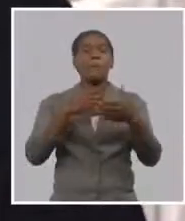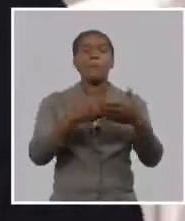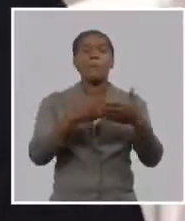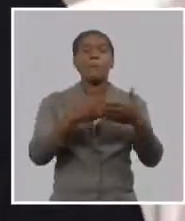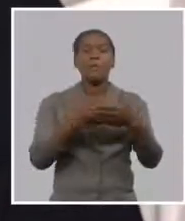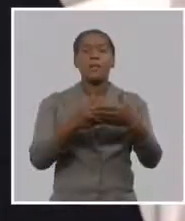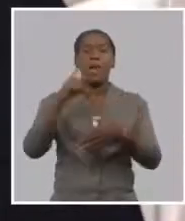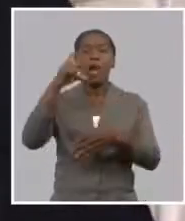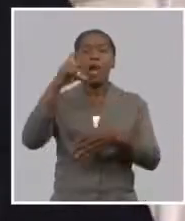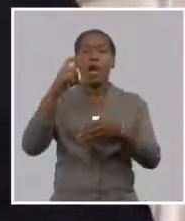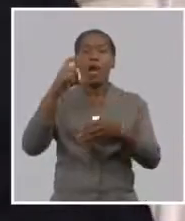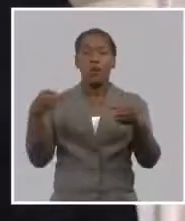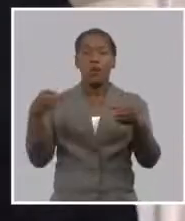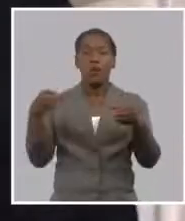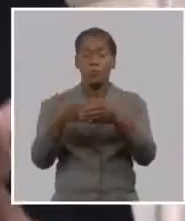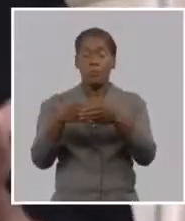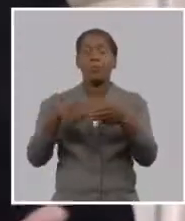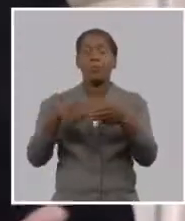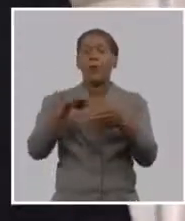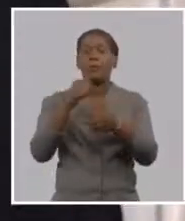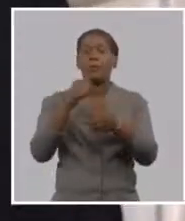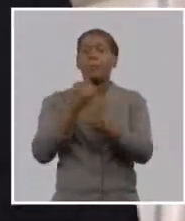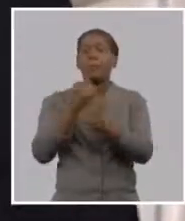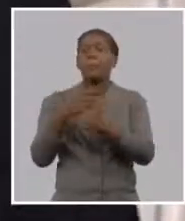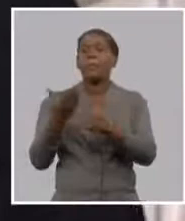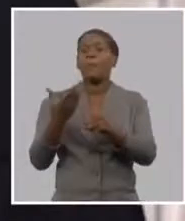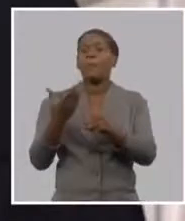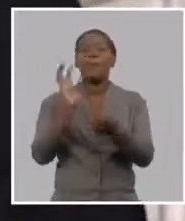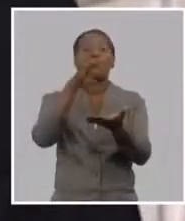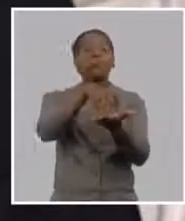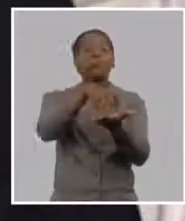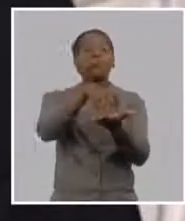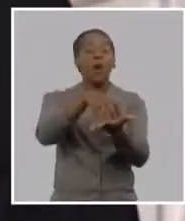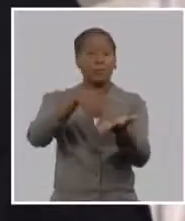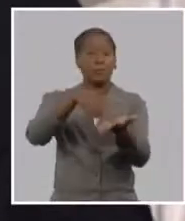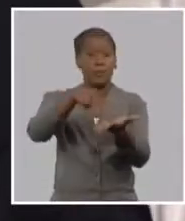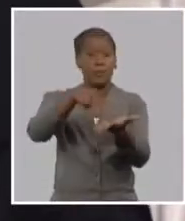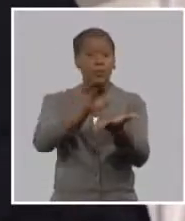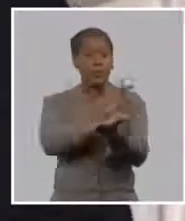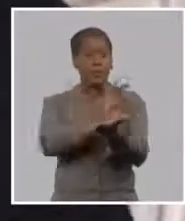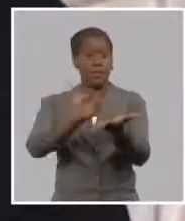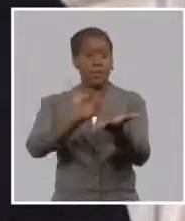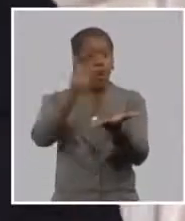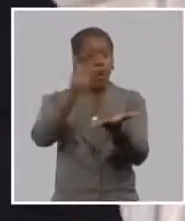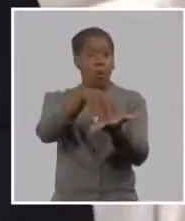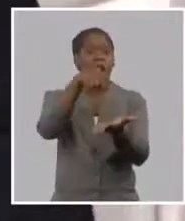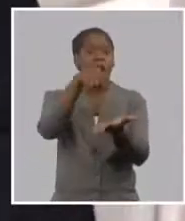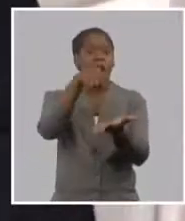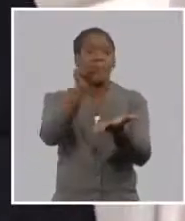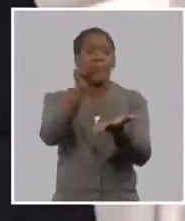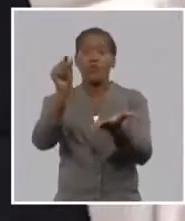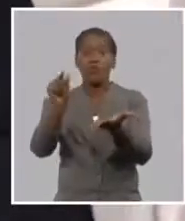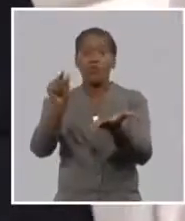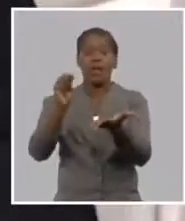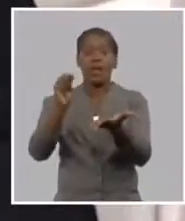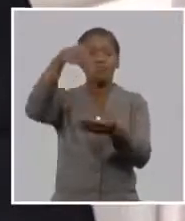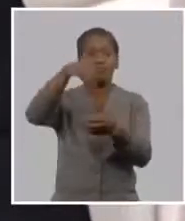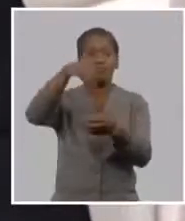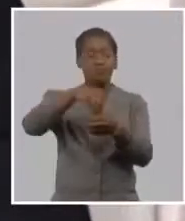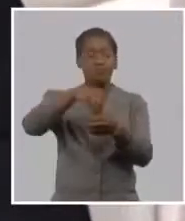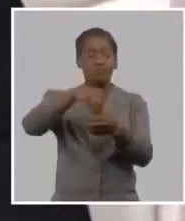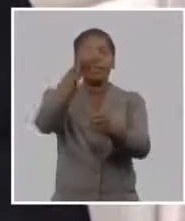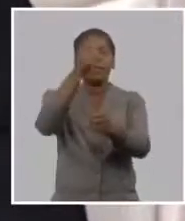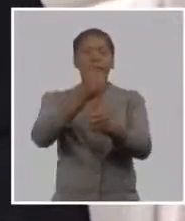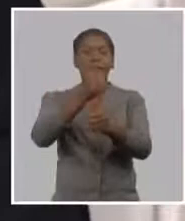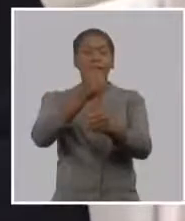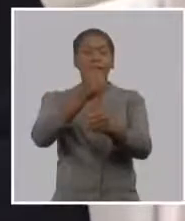constituyen una oficina bancaria pero constituyen un lugar agradable que lo ambientamos para que puedan estar nuestros analizadores 2, 3